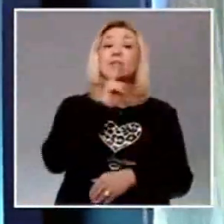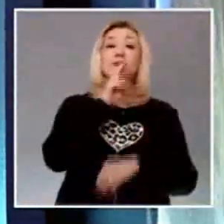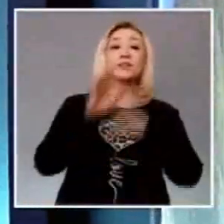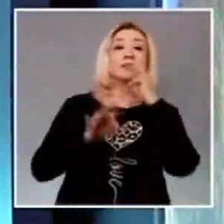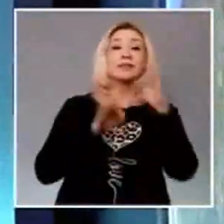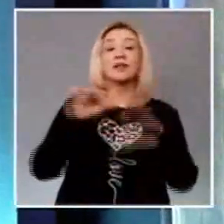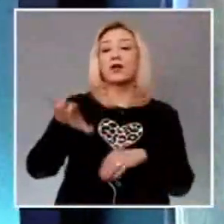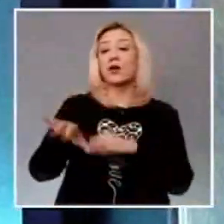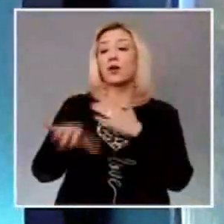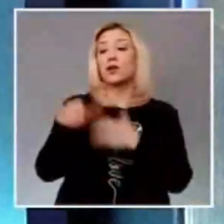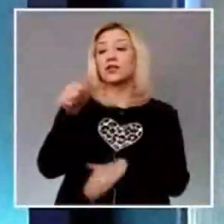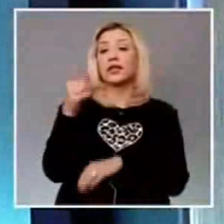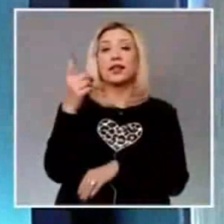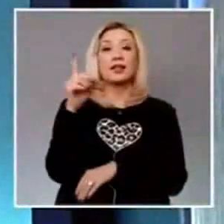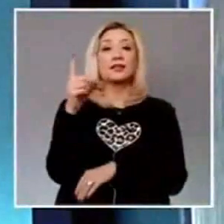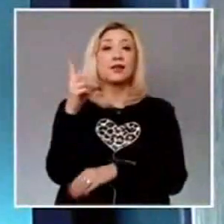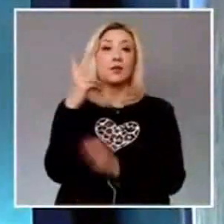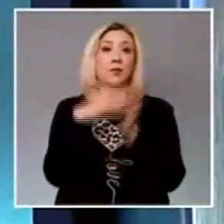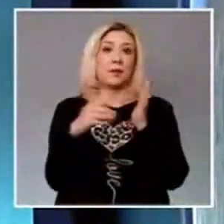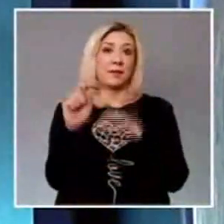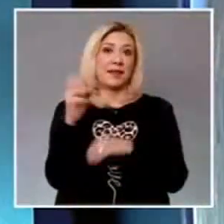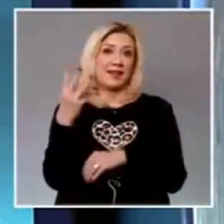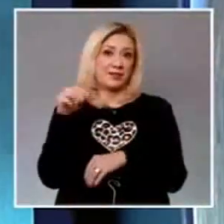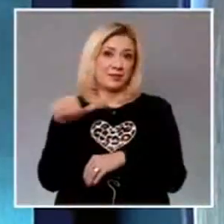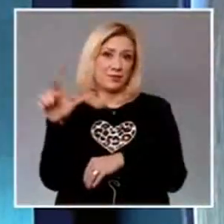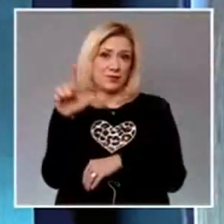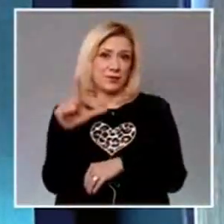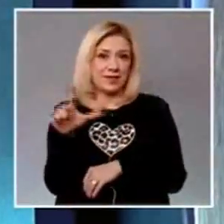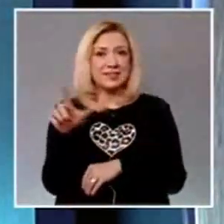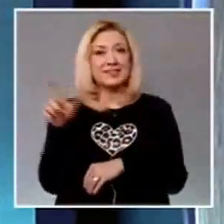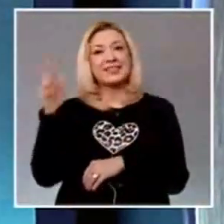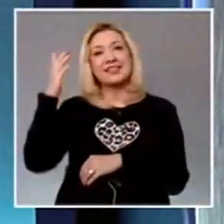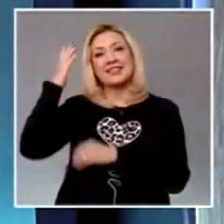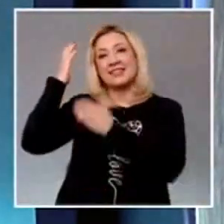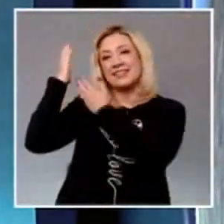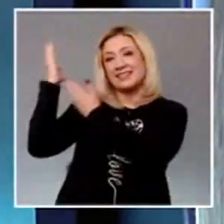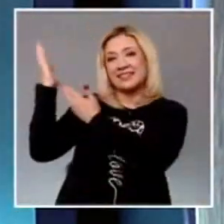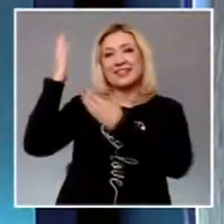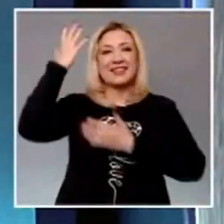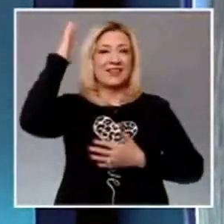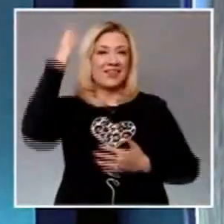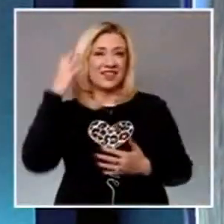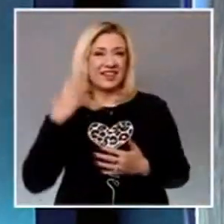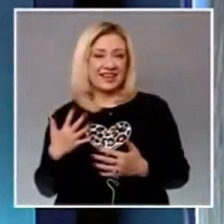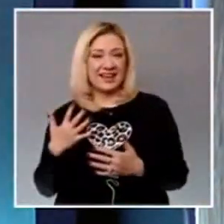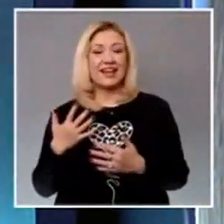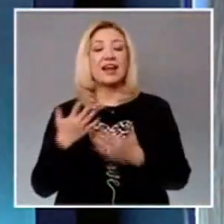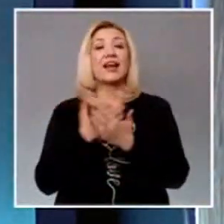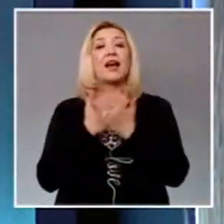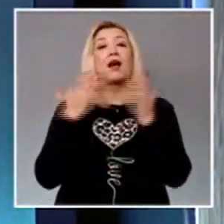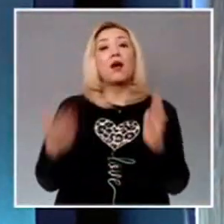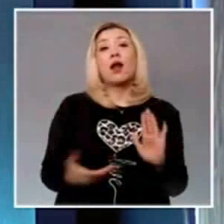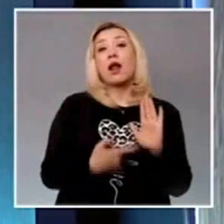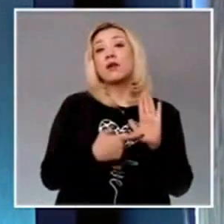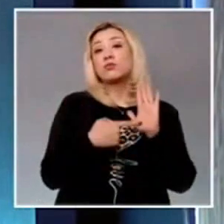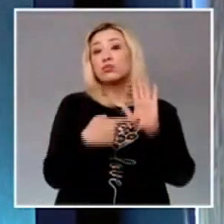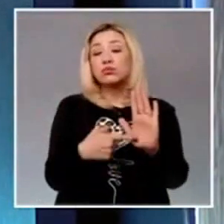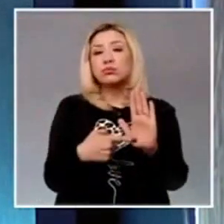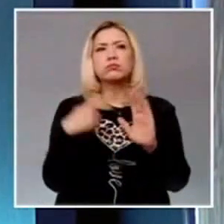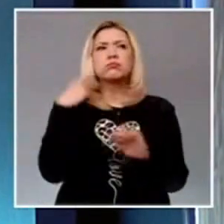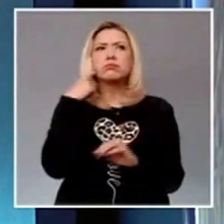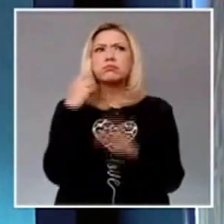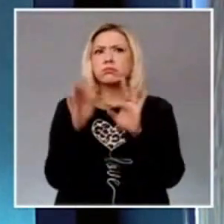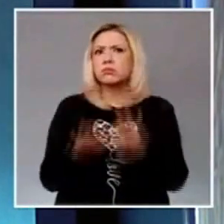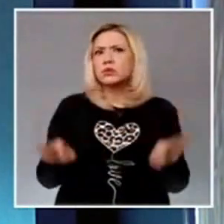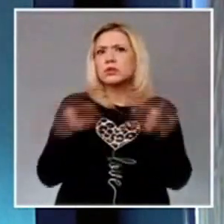2023. Soy Lorena Sánchez Cabrera y tendré el gusto de presentar en los próximos minutos la información más reciente del Poder Judicial de la Federación.